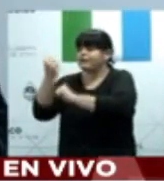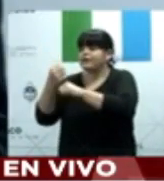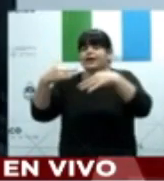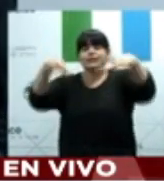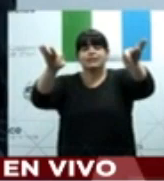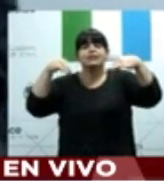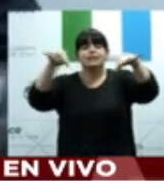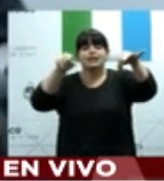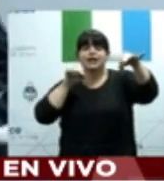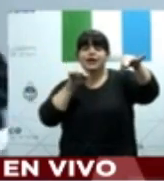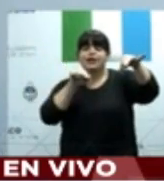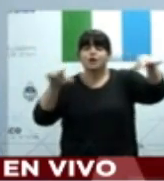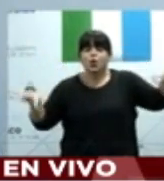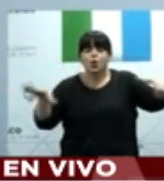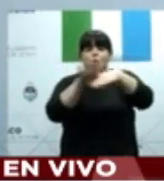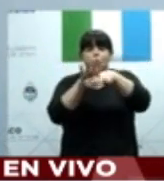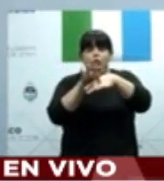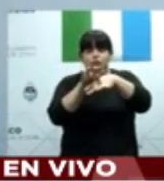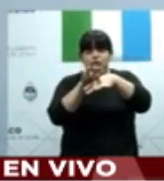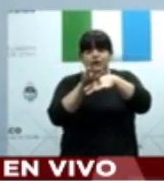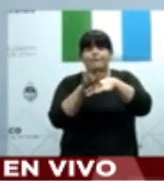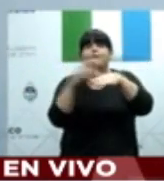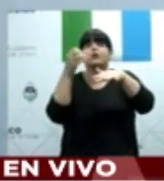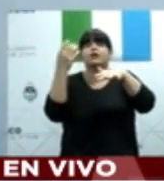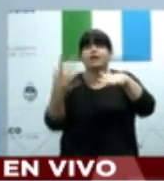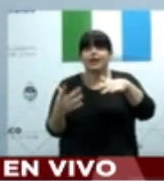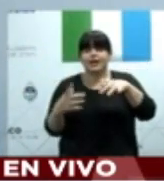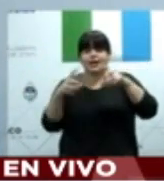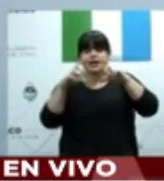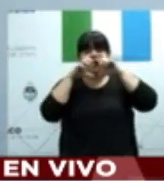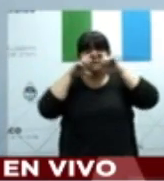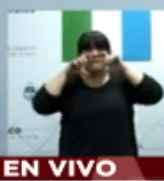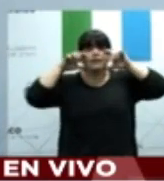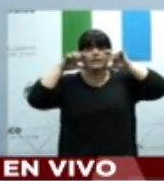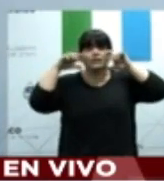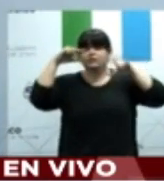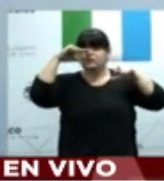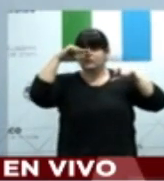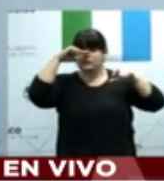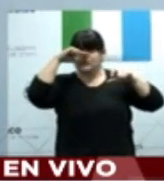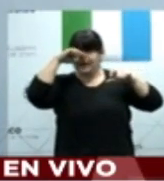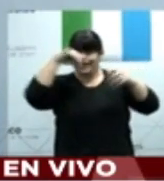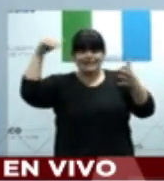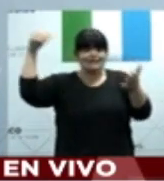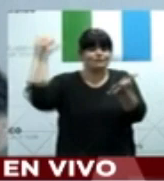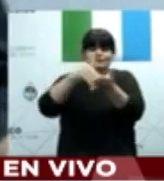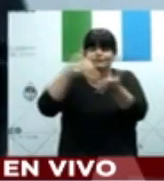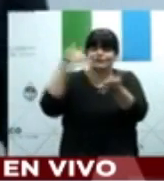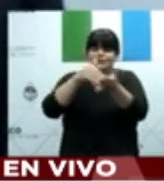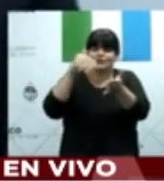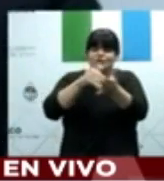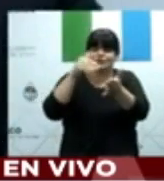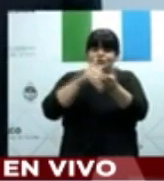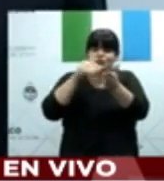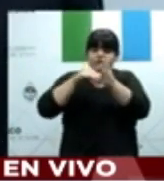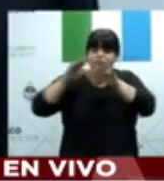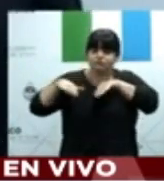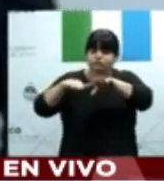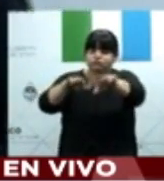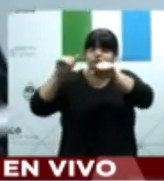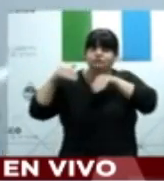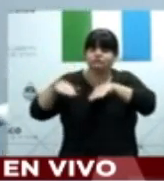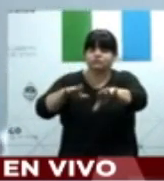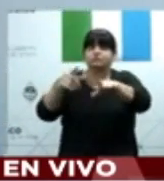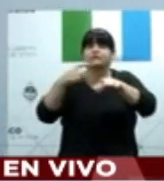Bueno, a su vez le pedimos camisolines, le pedimos varias cuestiones. Todo el día, todos los días trabajamos para lograr esto, porque también el sistema